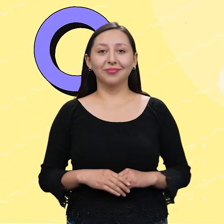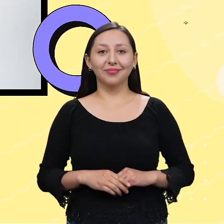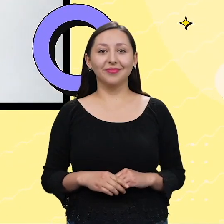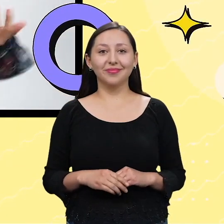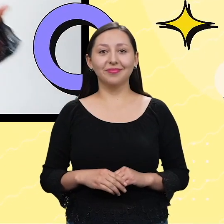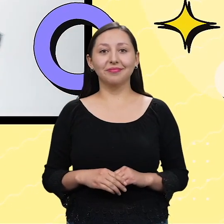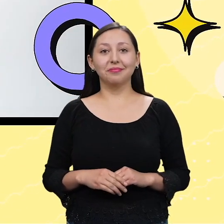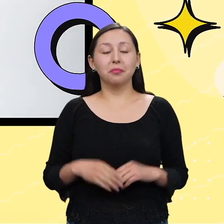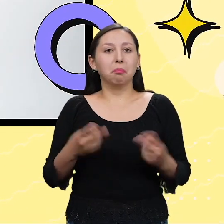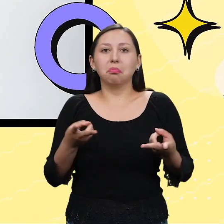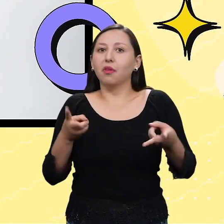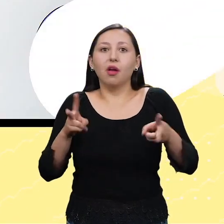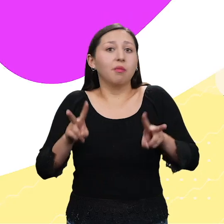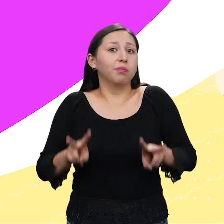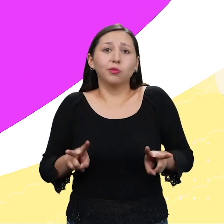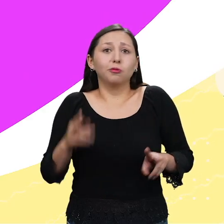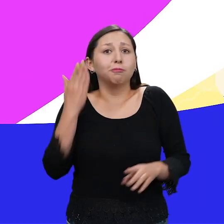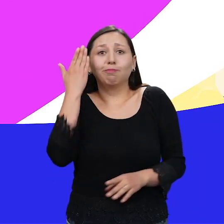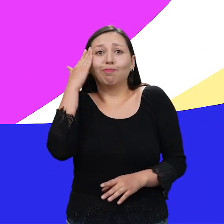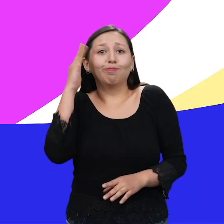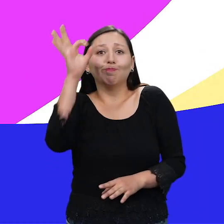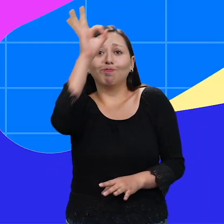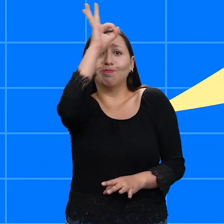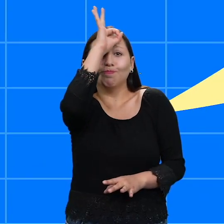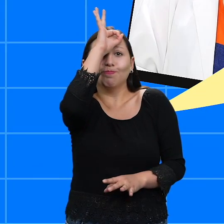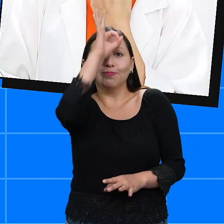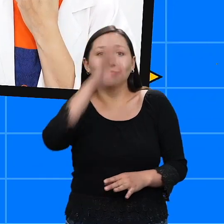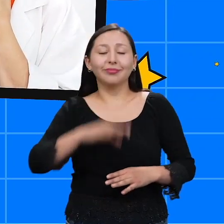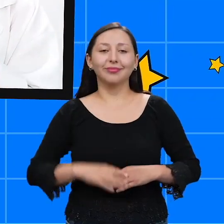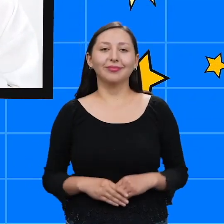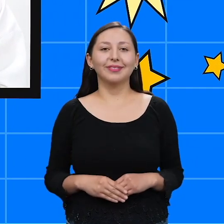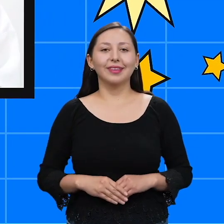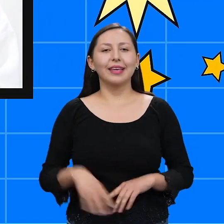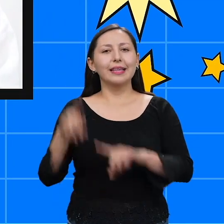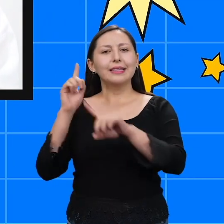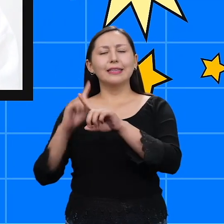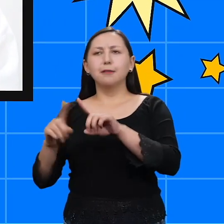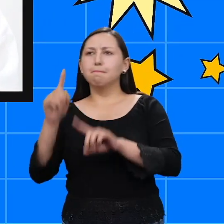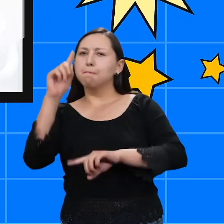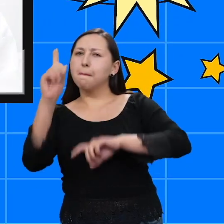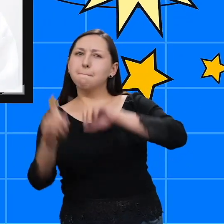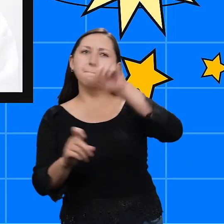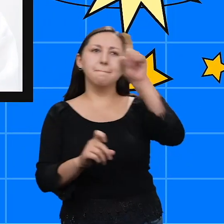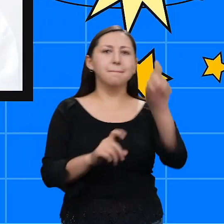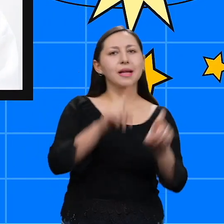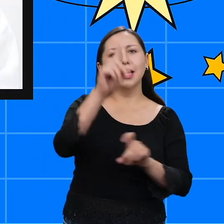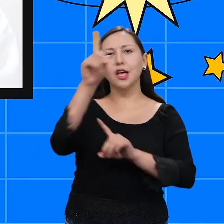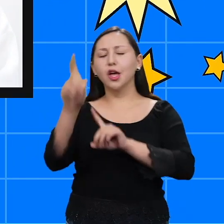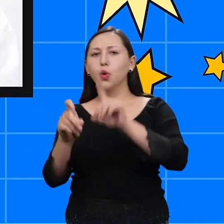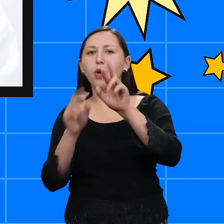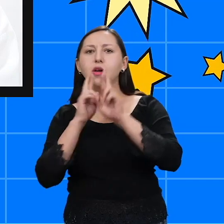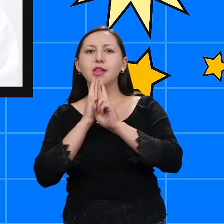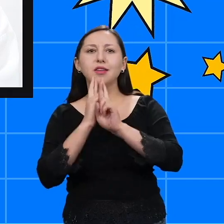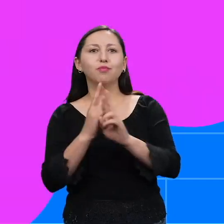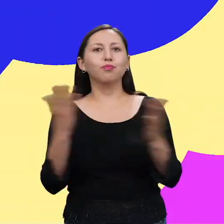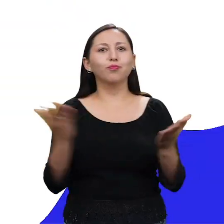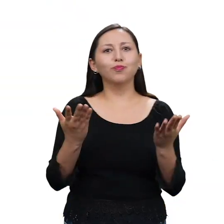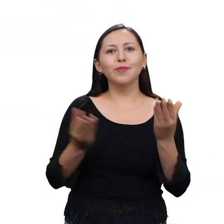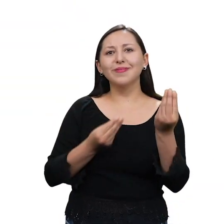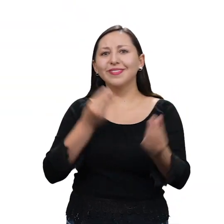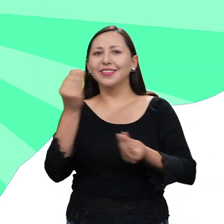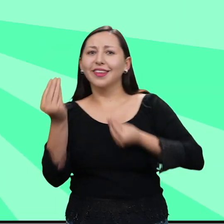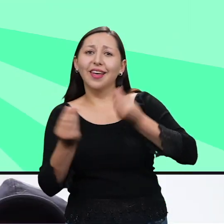Yo tampoco lo sé, Eulali. Hay tantas preguntas por resolver. ¿Ahora qué hago?